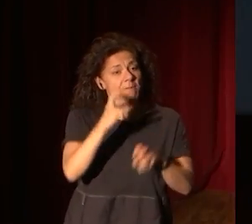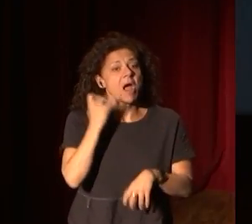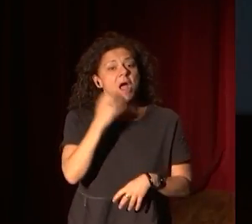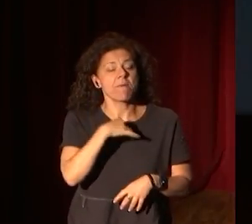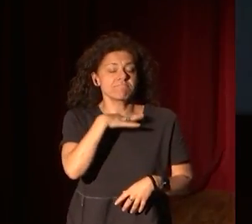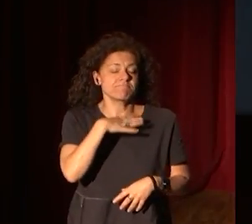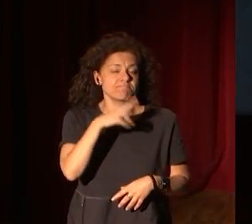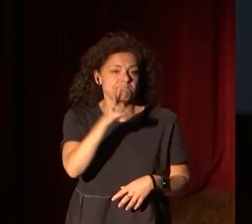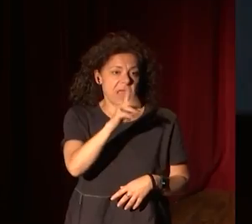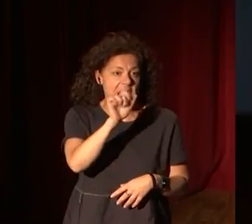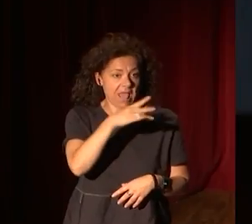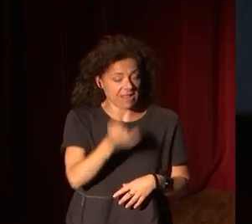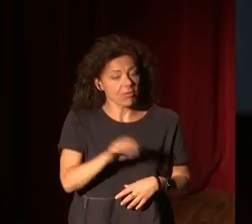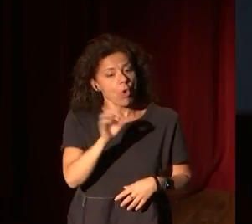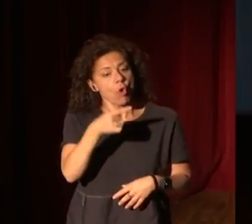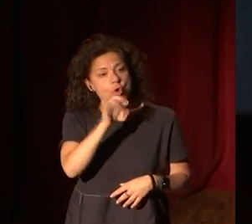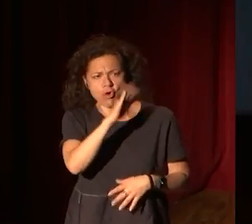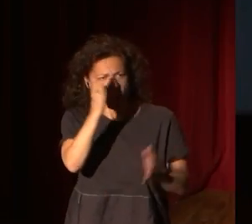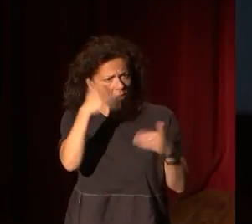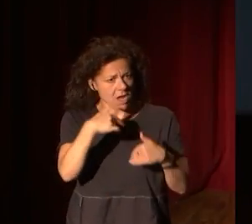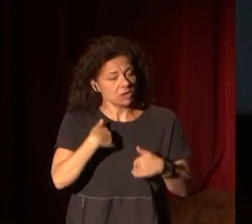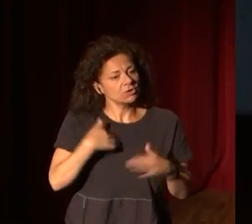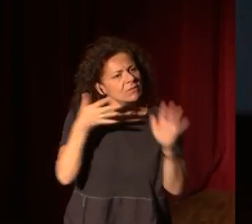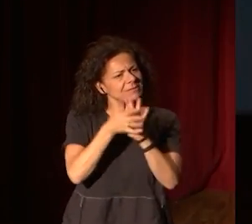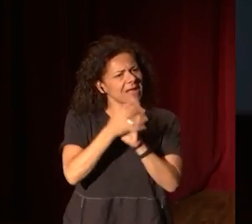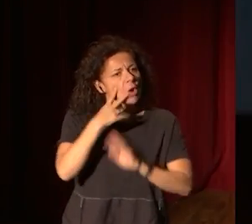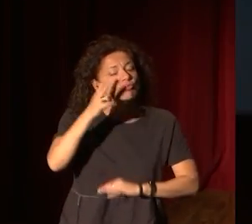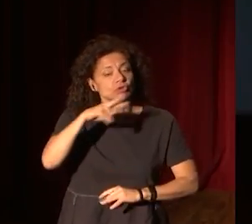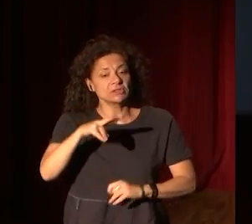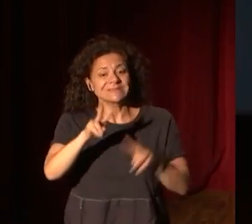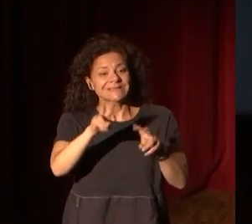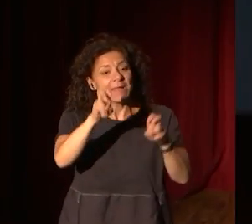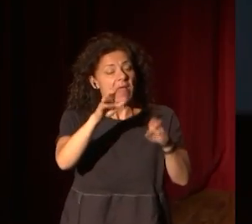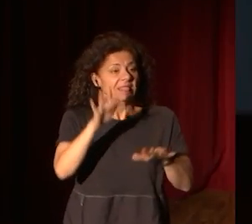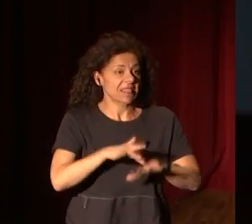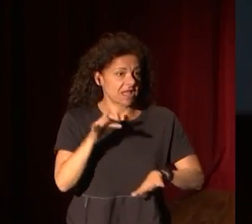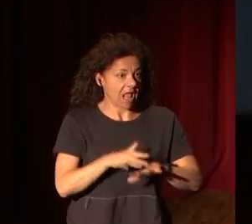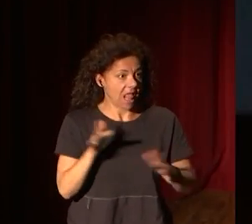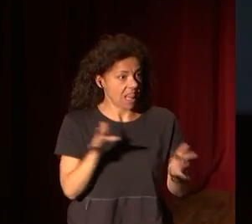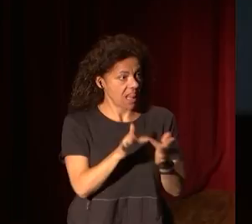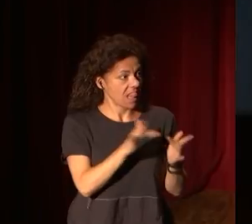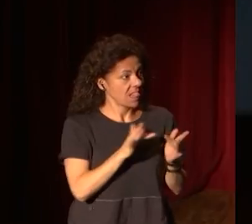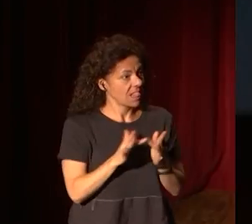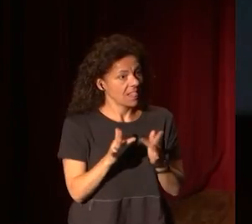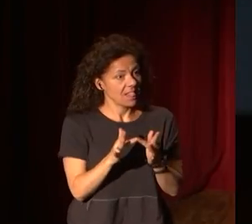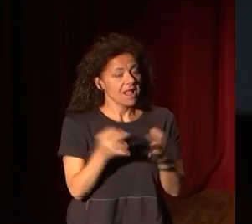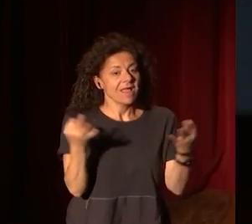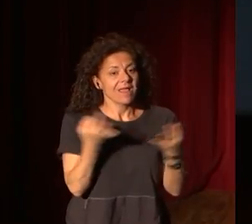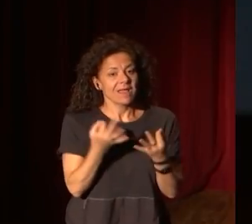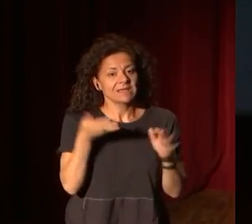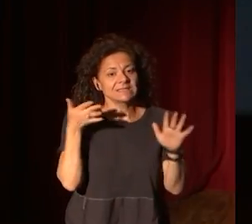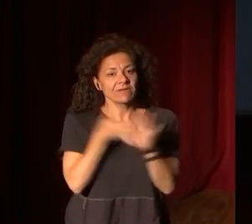Velázquez, les voy a hablar de museos, de lo digital, y qué supone esto en